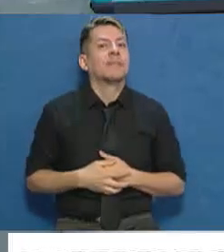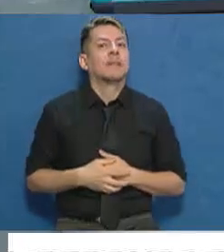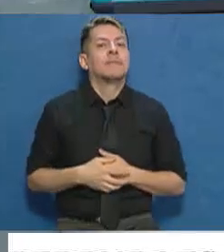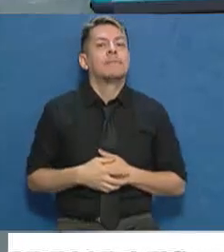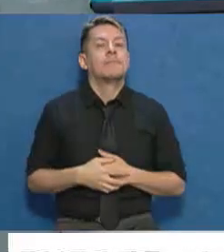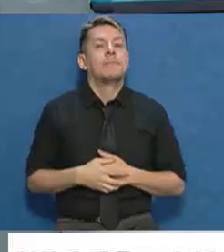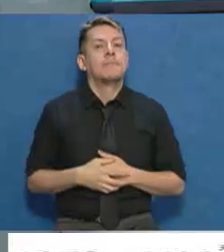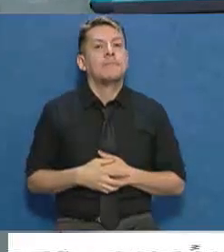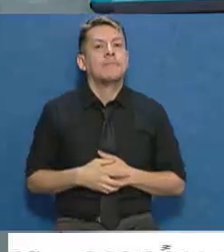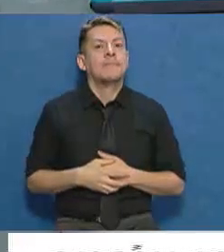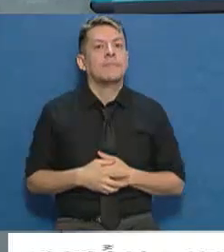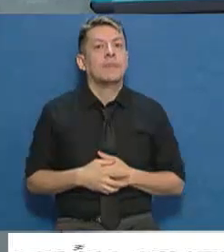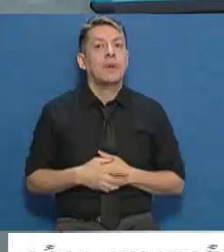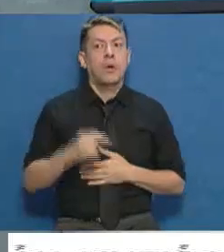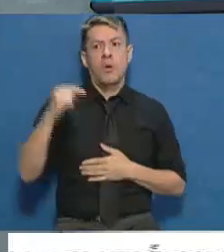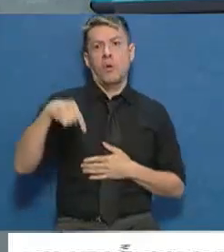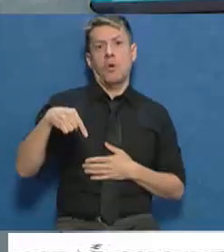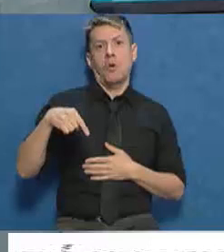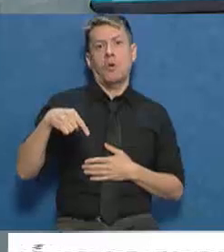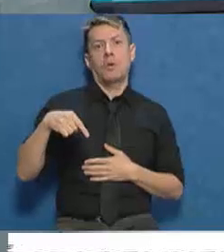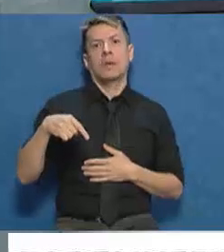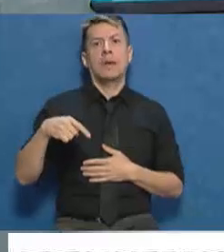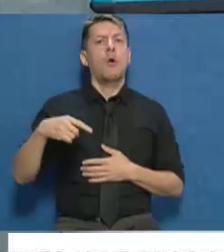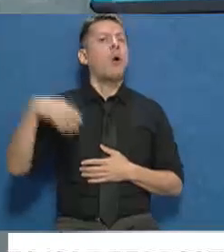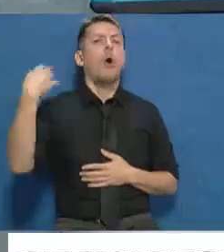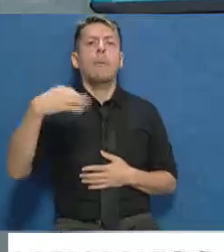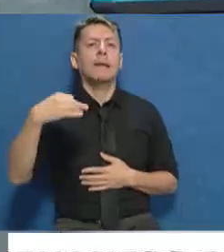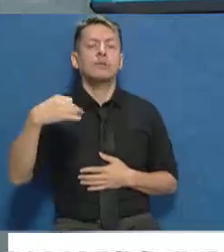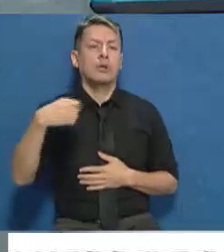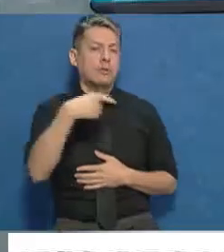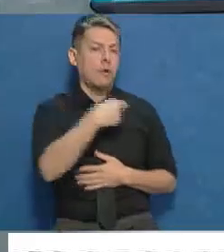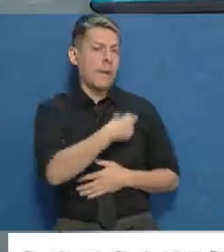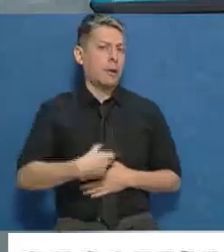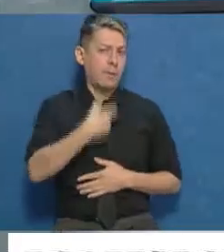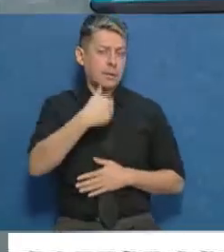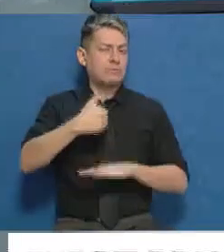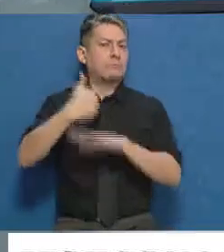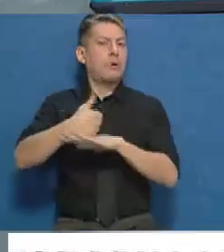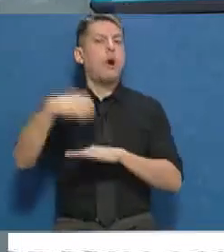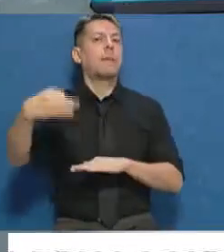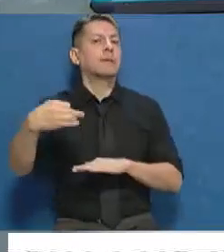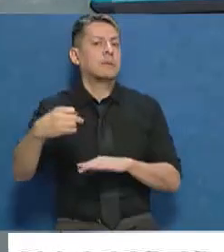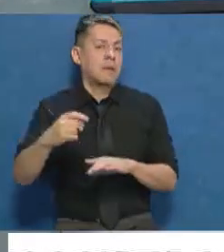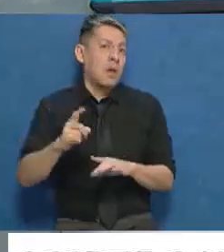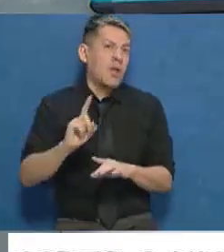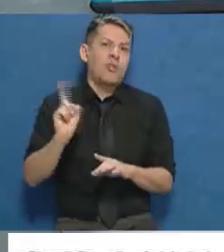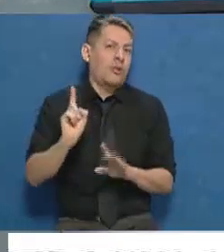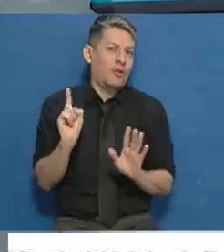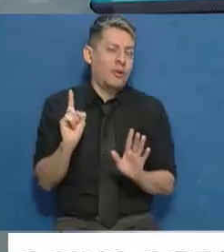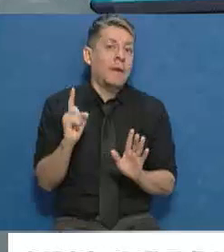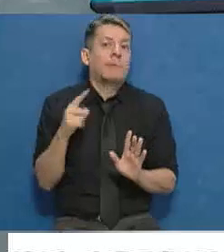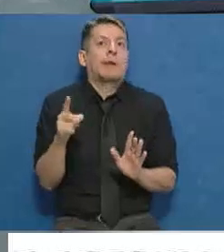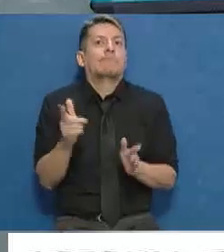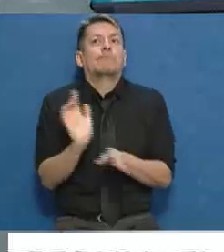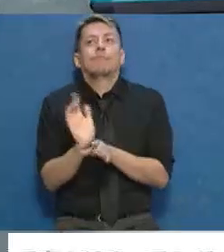mucho el hecho ocurrido hoy, no era necesario que esté el gobernador o el presidente, no es necesario, pero es un